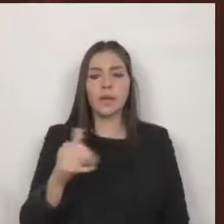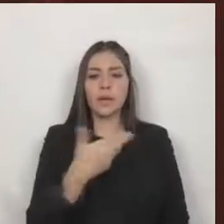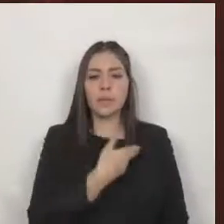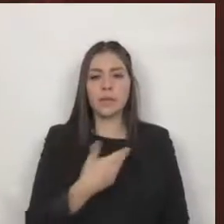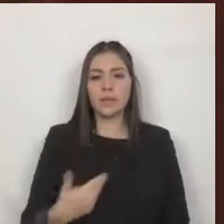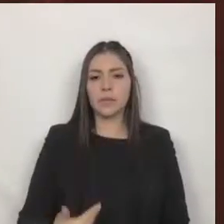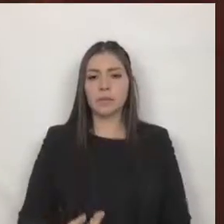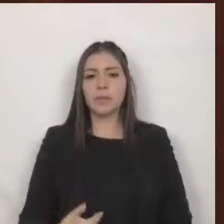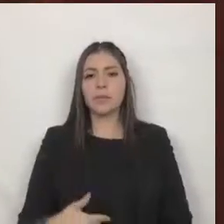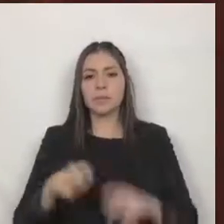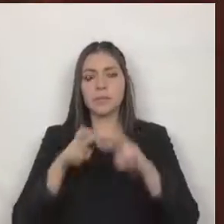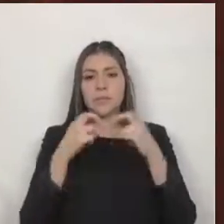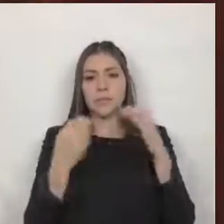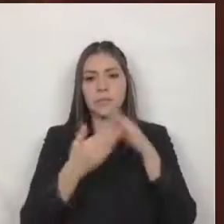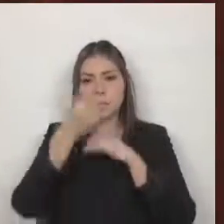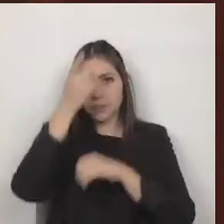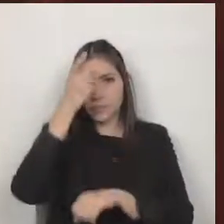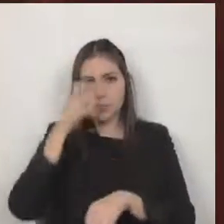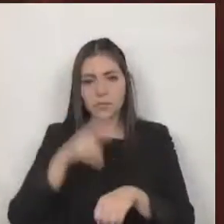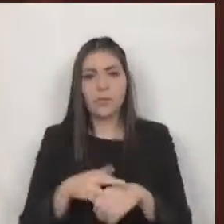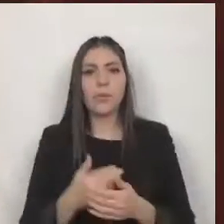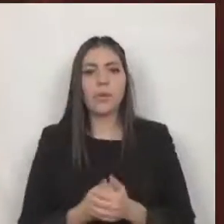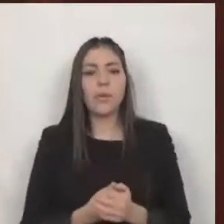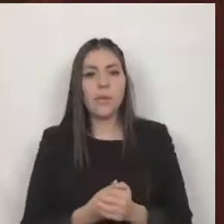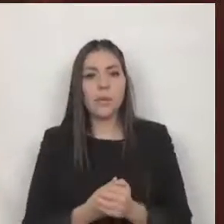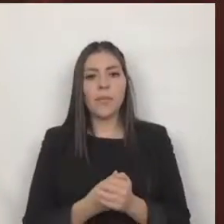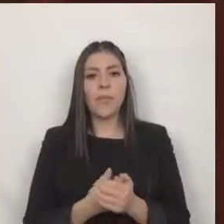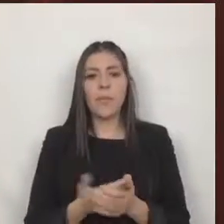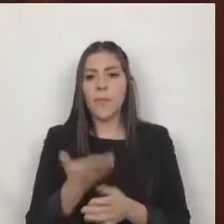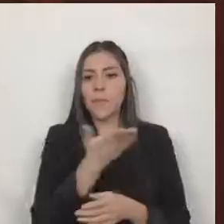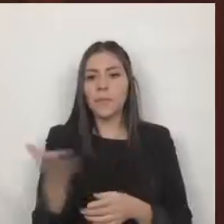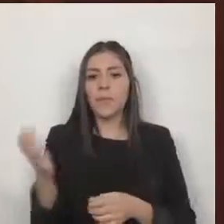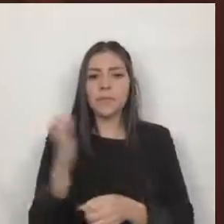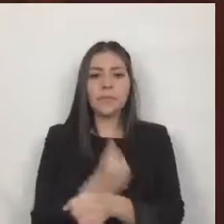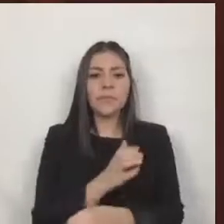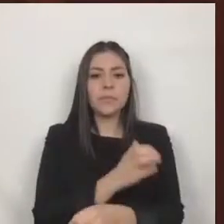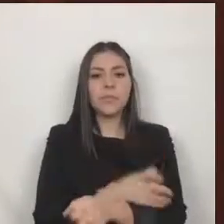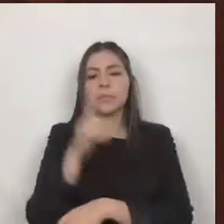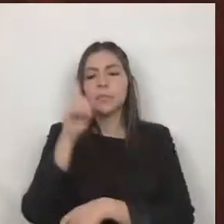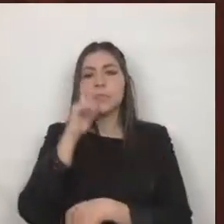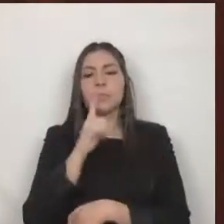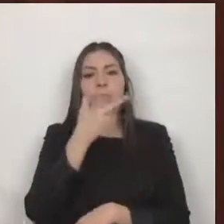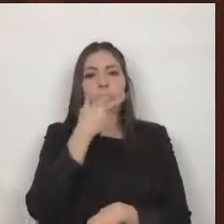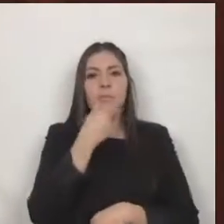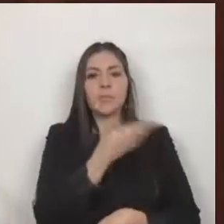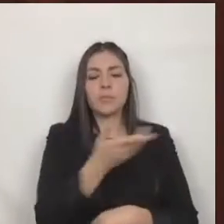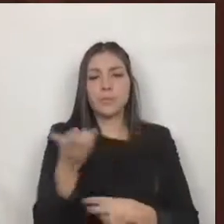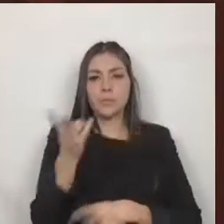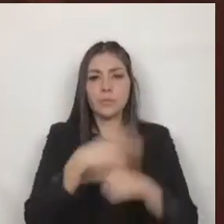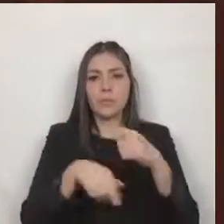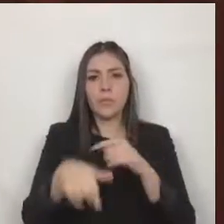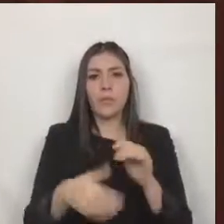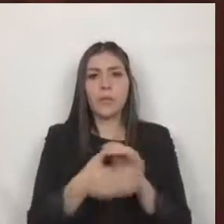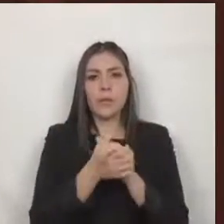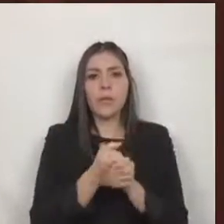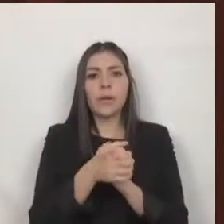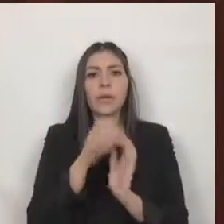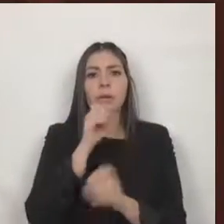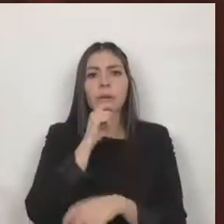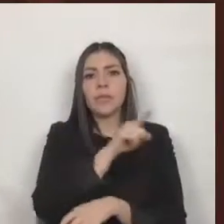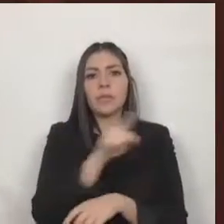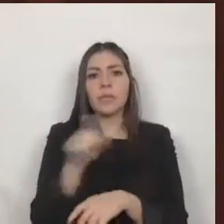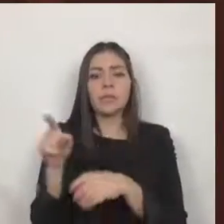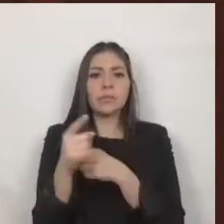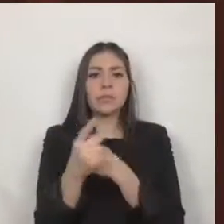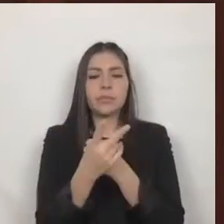legislatura saludo a mis compañeras y compañeros que se encuentran presentes y a los que nos siguen a través de